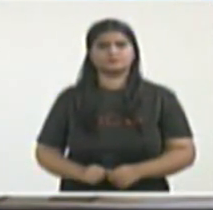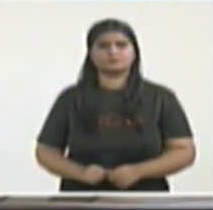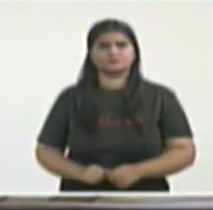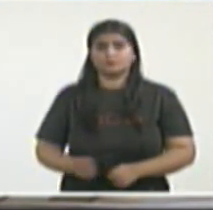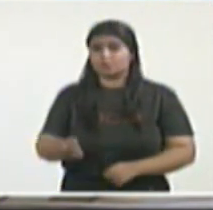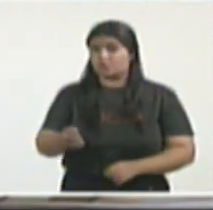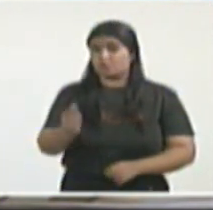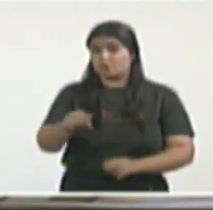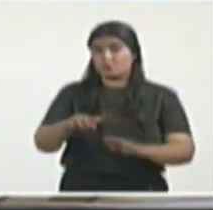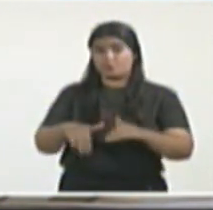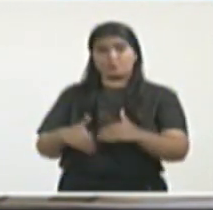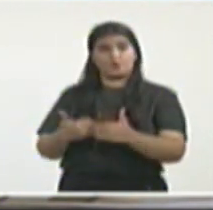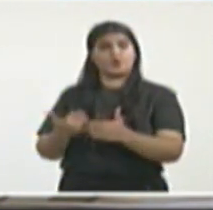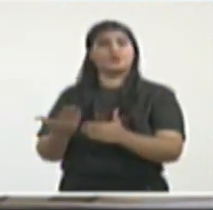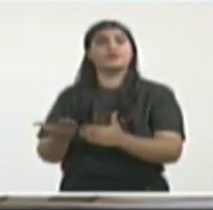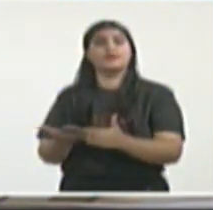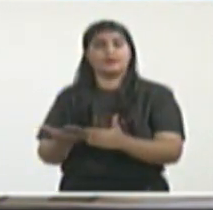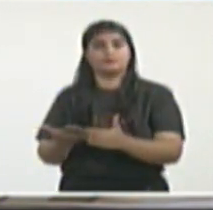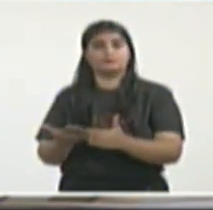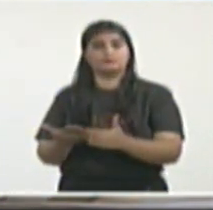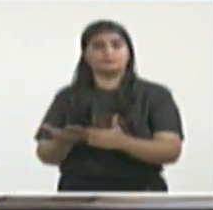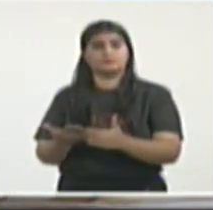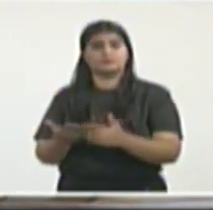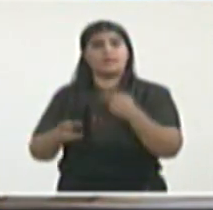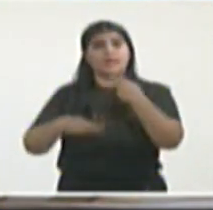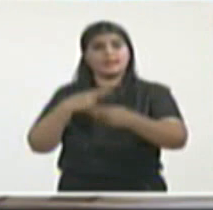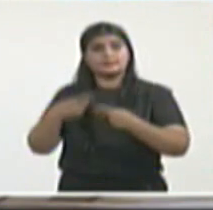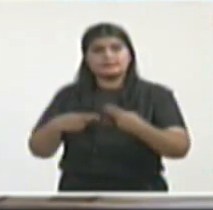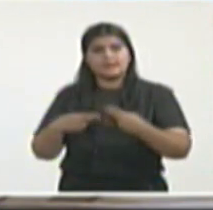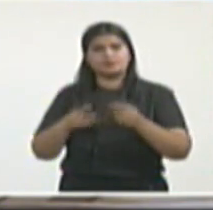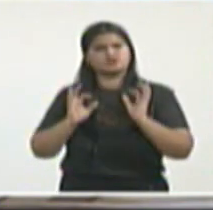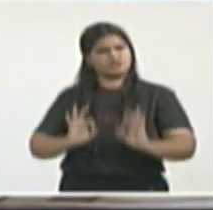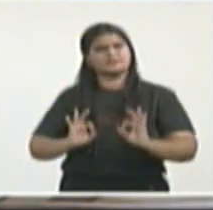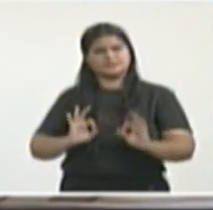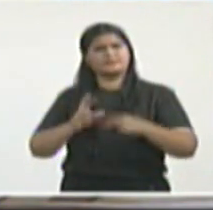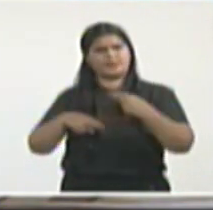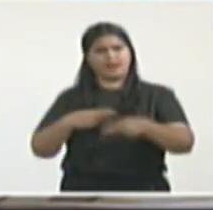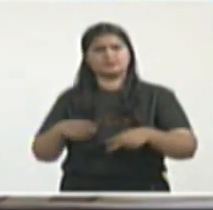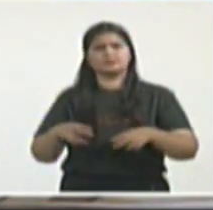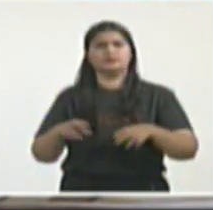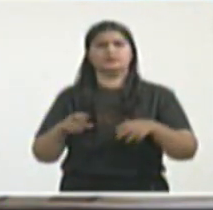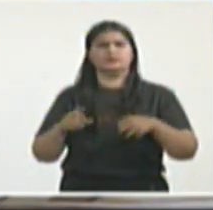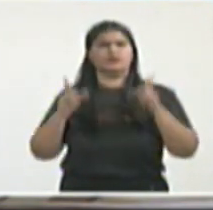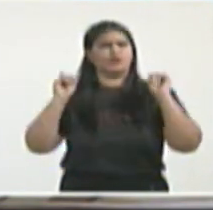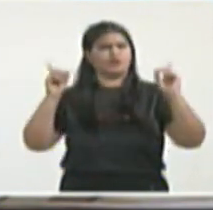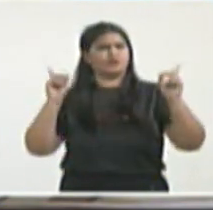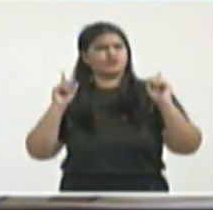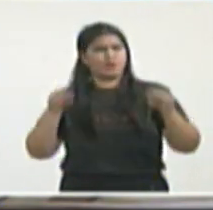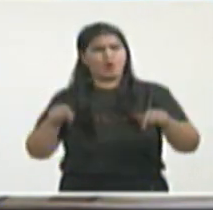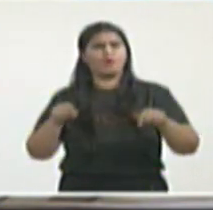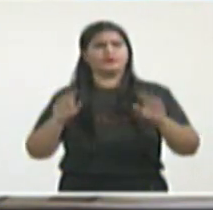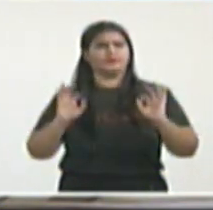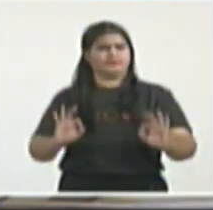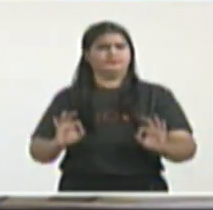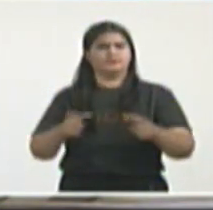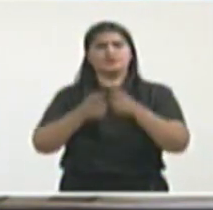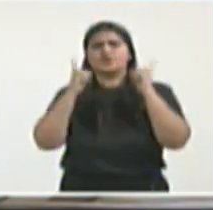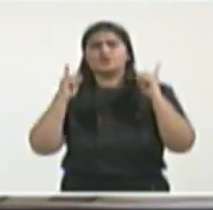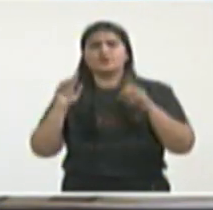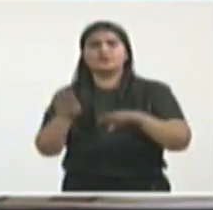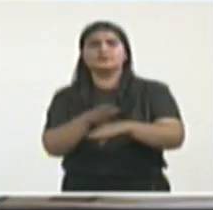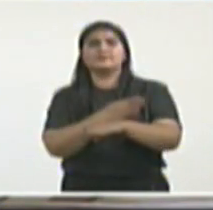amparado por el Departamento de Estado Estadual, es decir, del gobierno republicano de la Florida, para